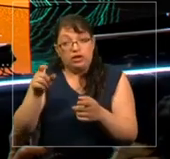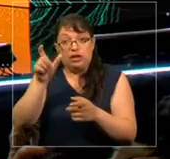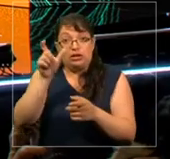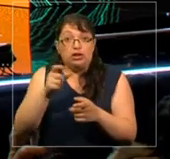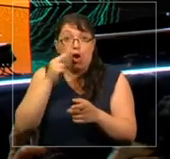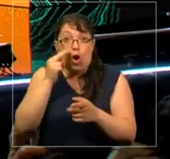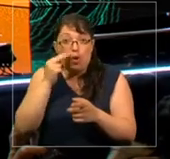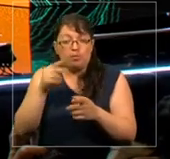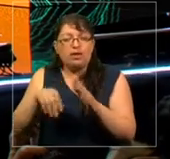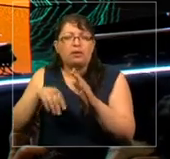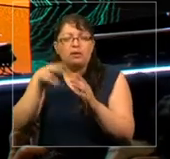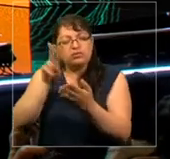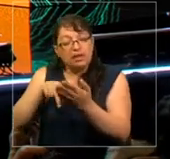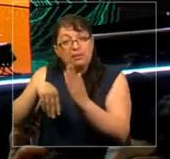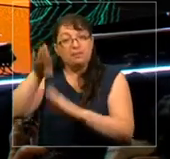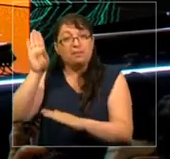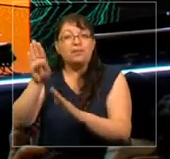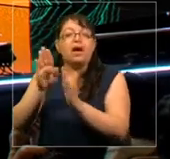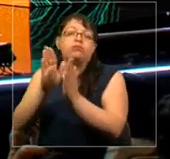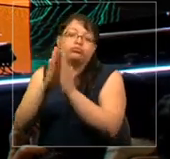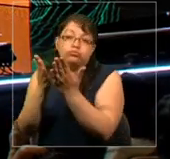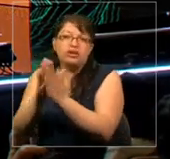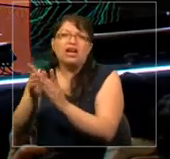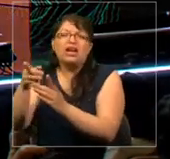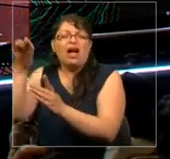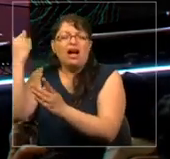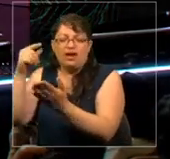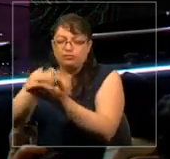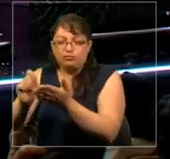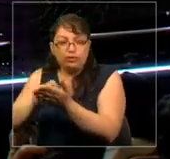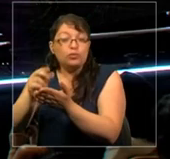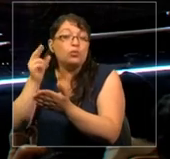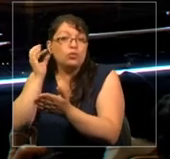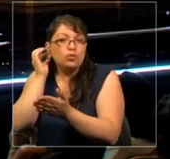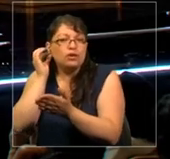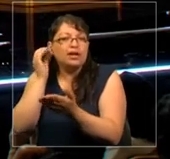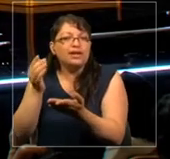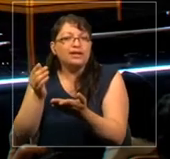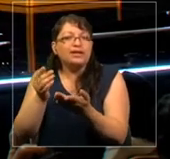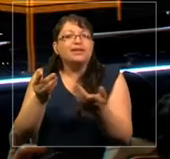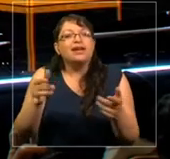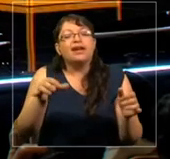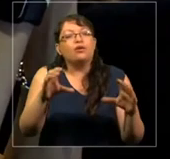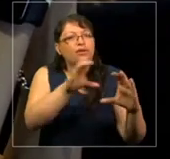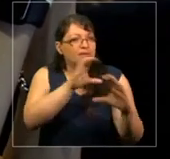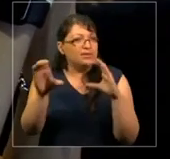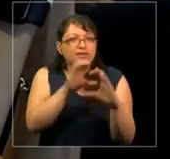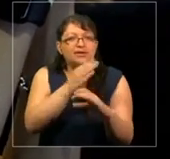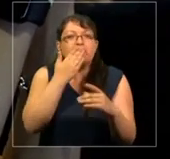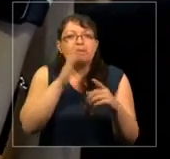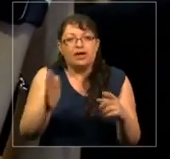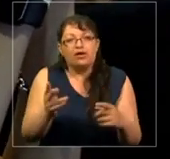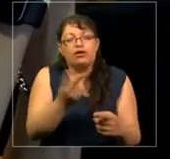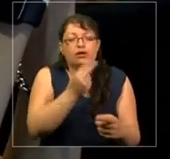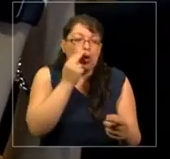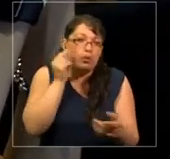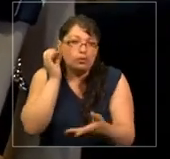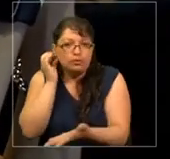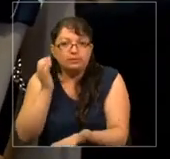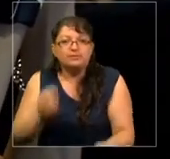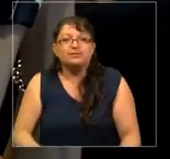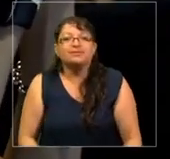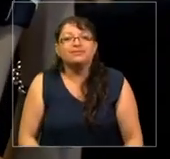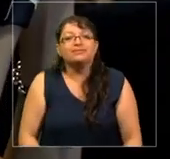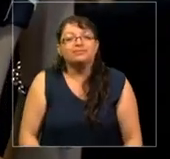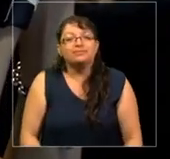historias de mujeres, la comunicación sería mejor entre hombres y mujeres. Y la mirada